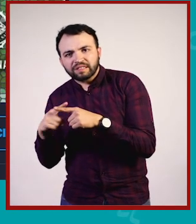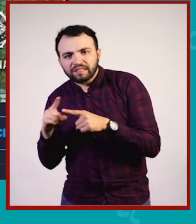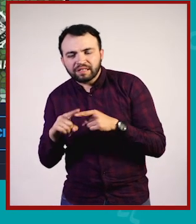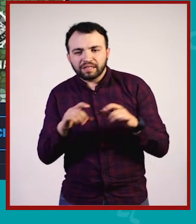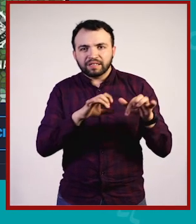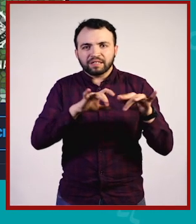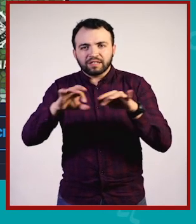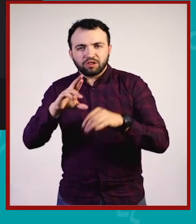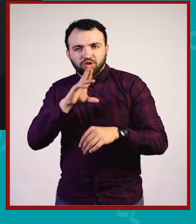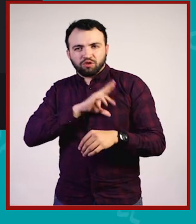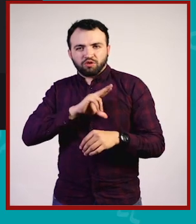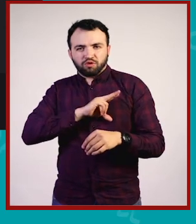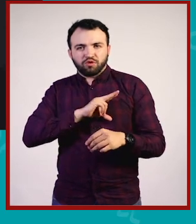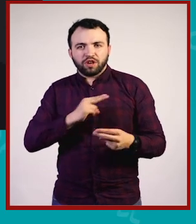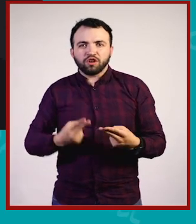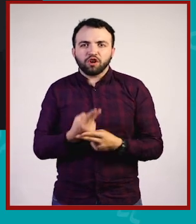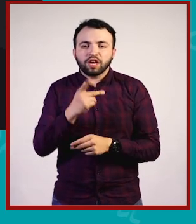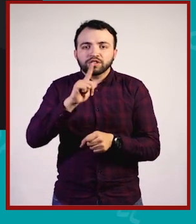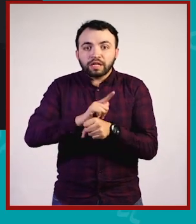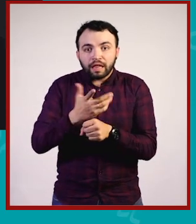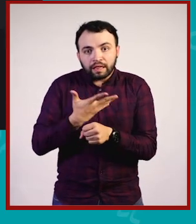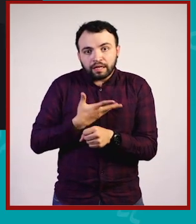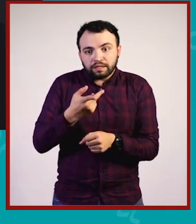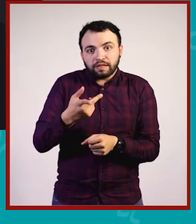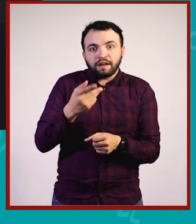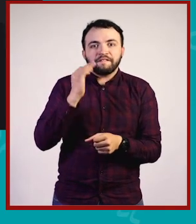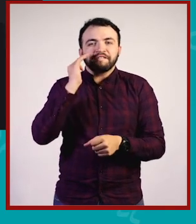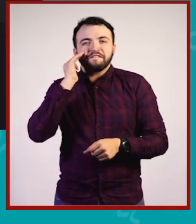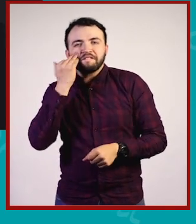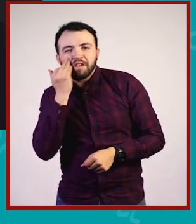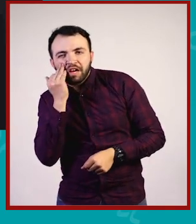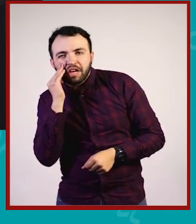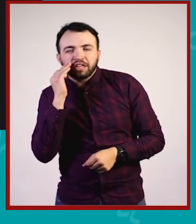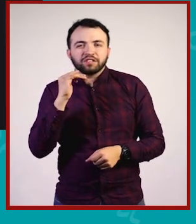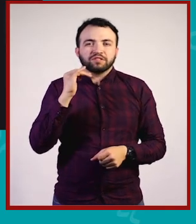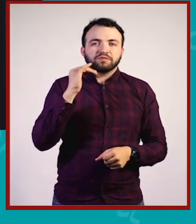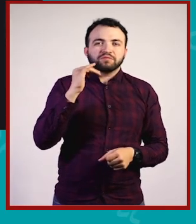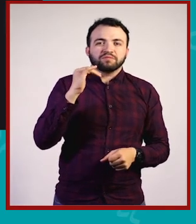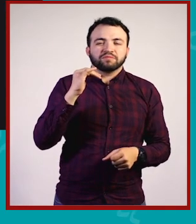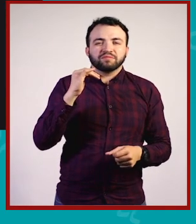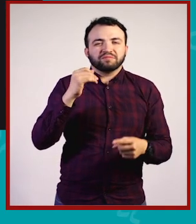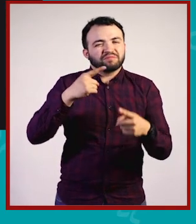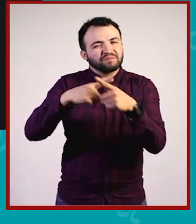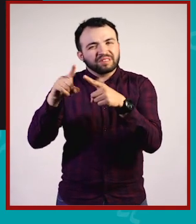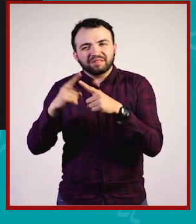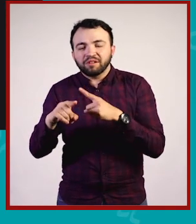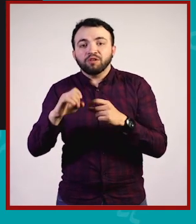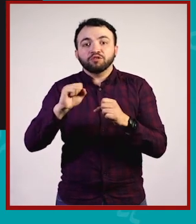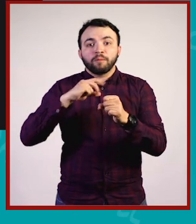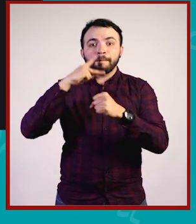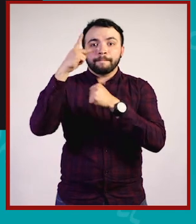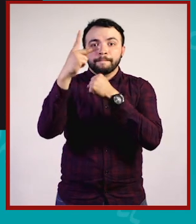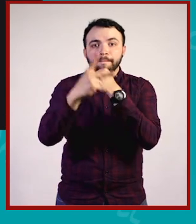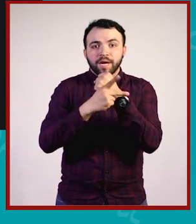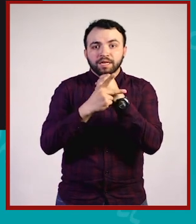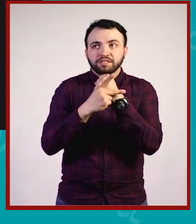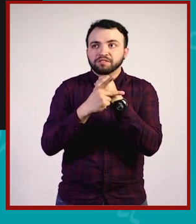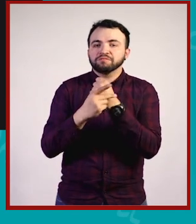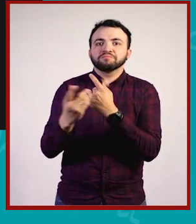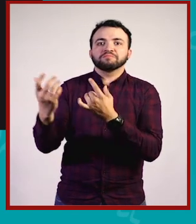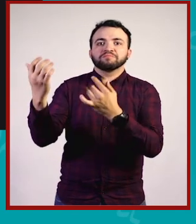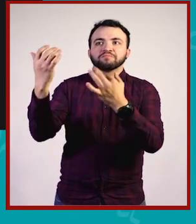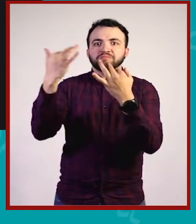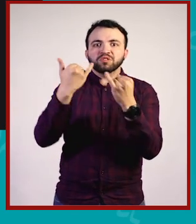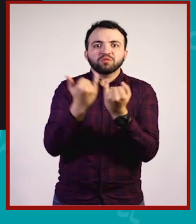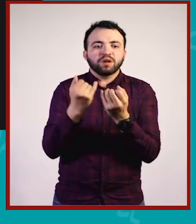Nacional tiene en Facebook y en YouTube, también gente de muchos otros países nos visita, lo cual es muy